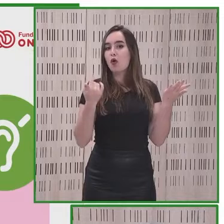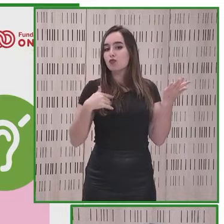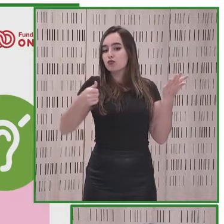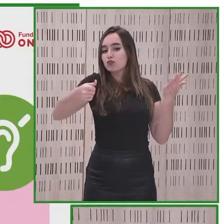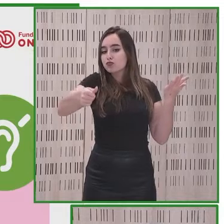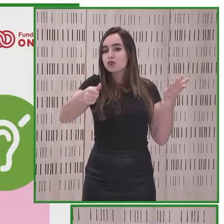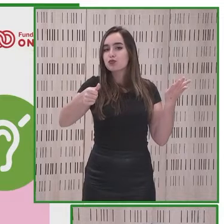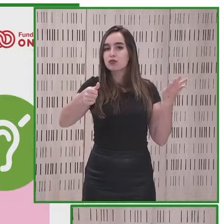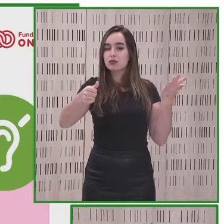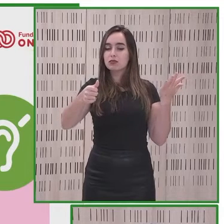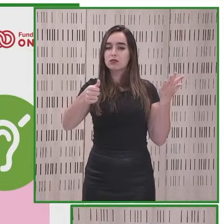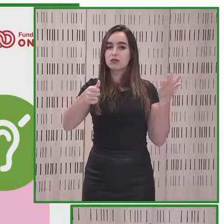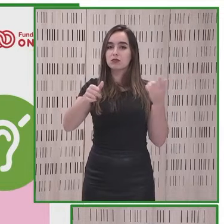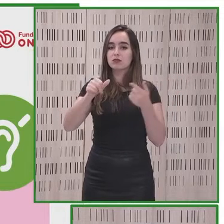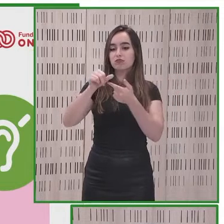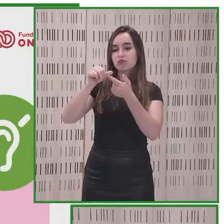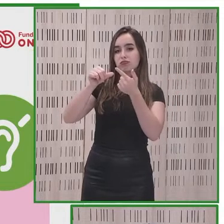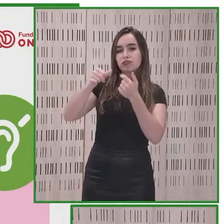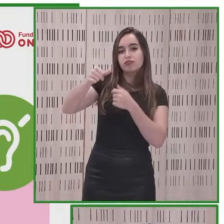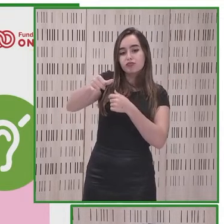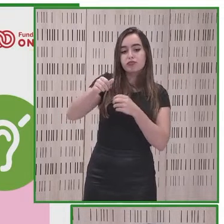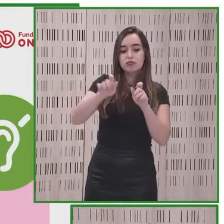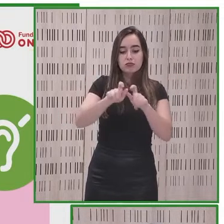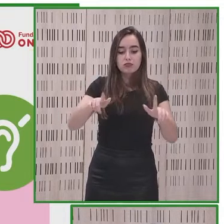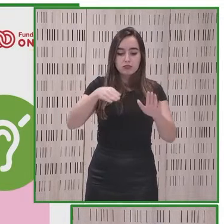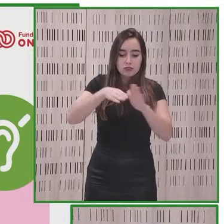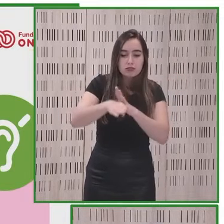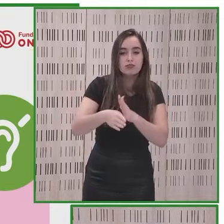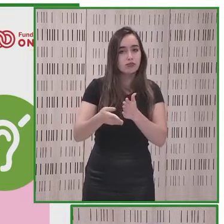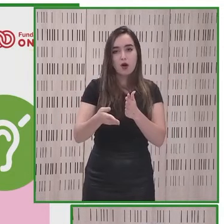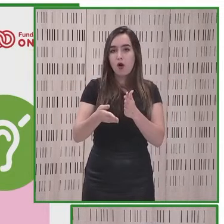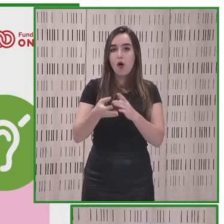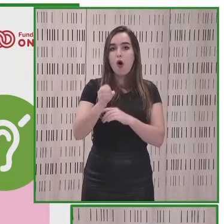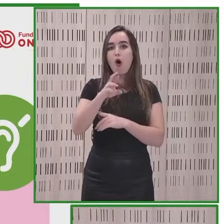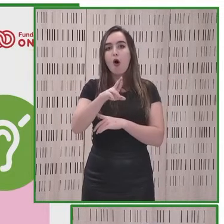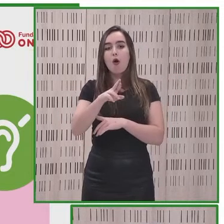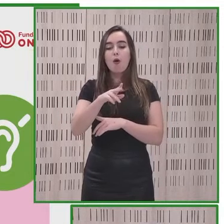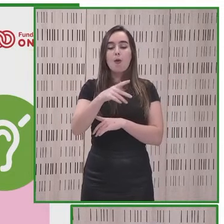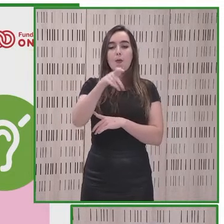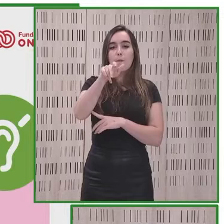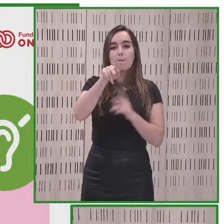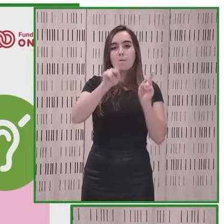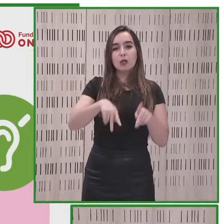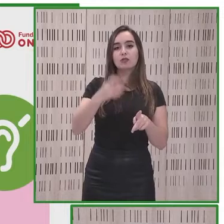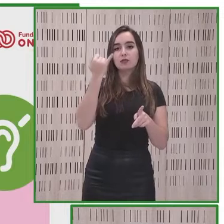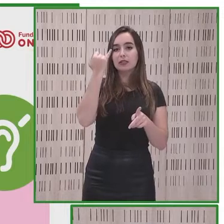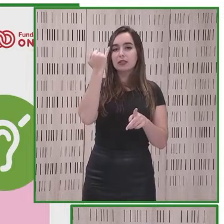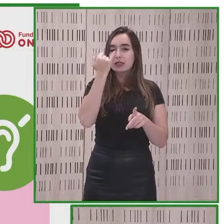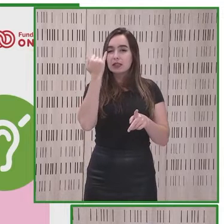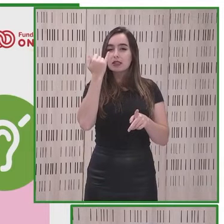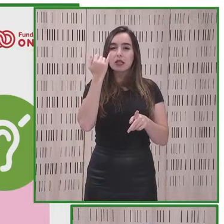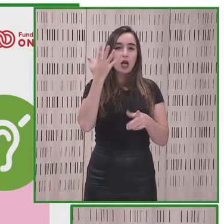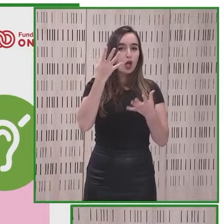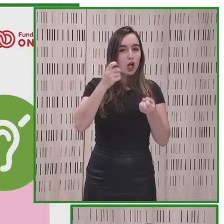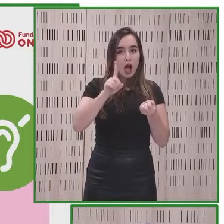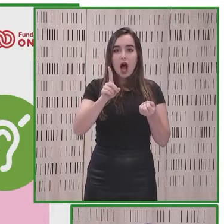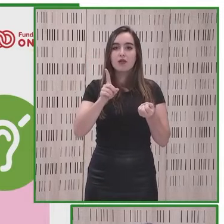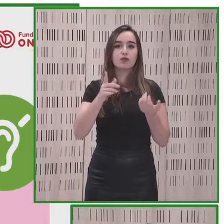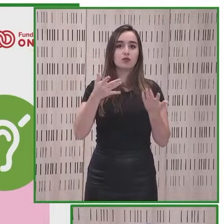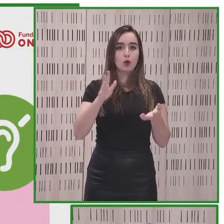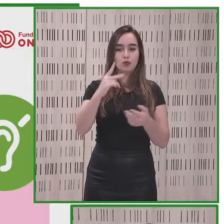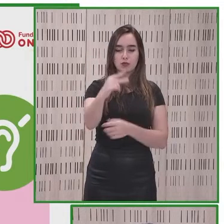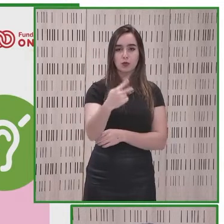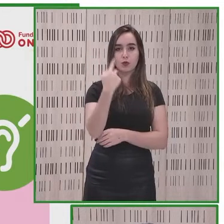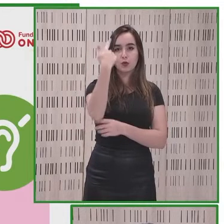poder acceder o una persona que no tenga iris a través de esos reconocedores biométricos